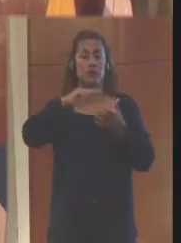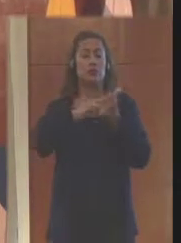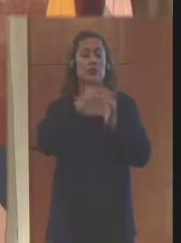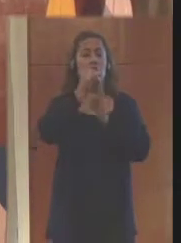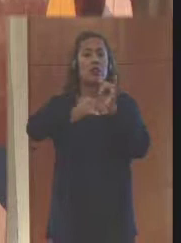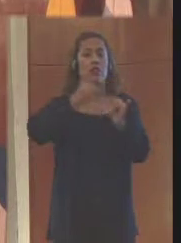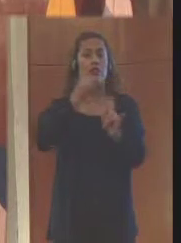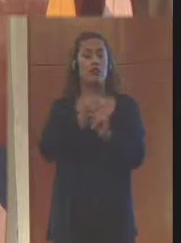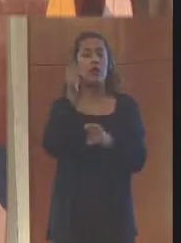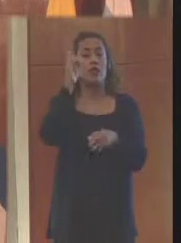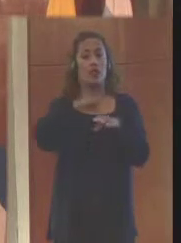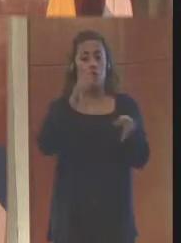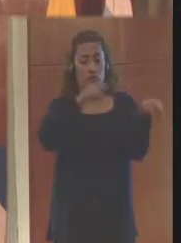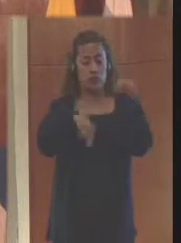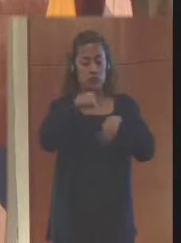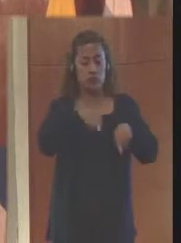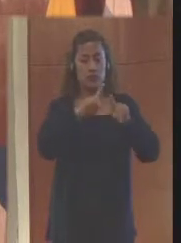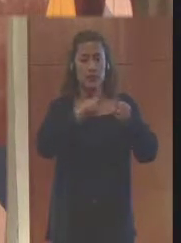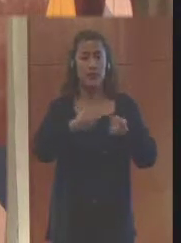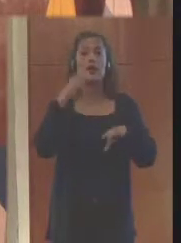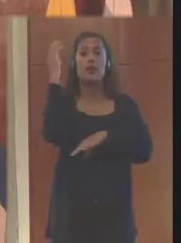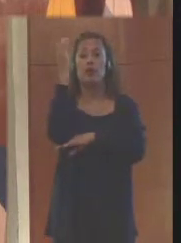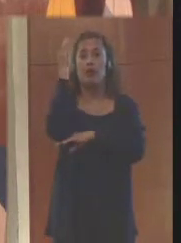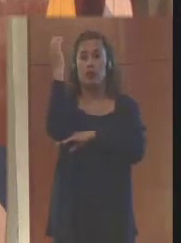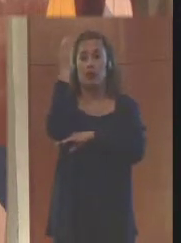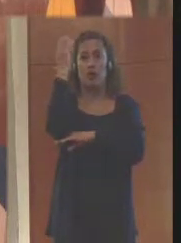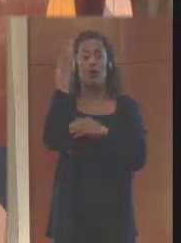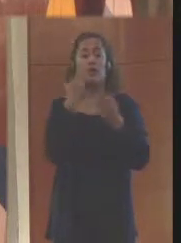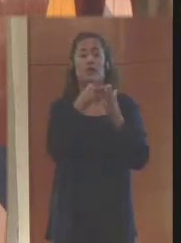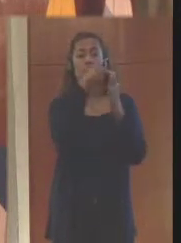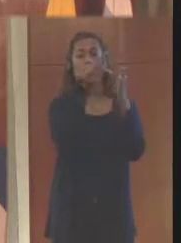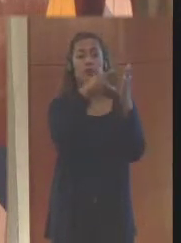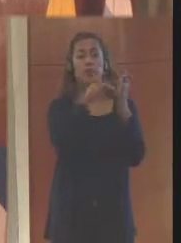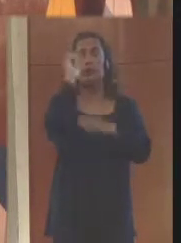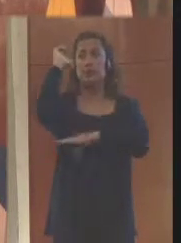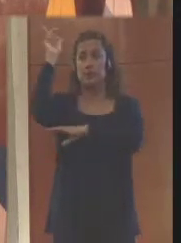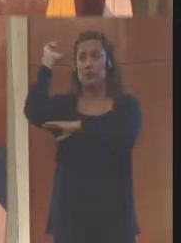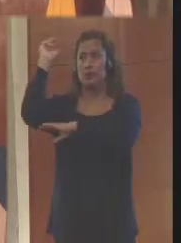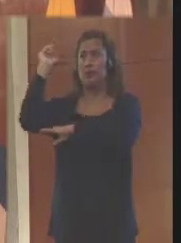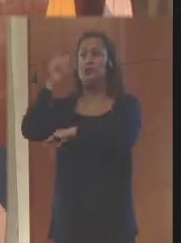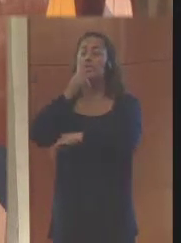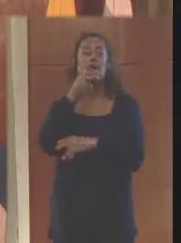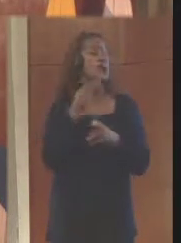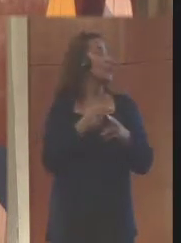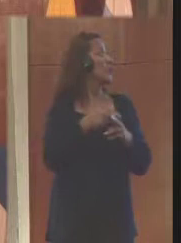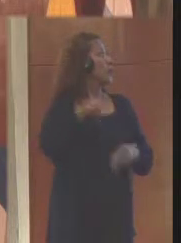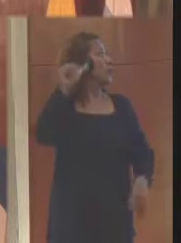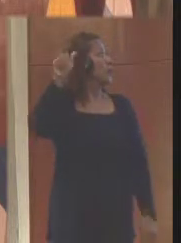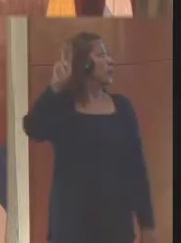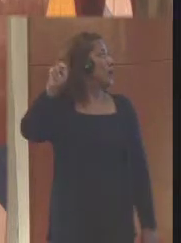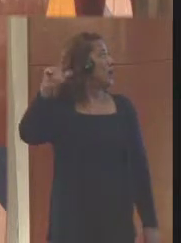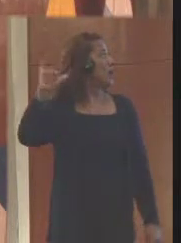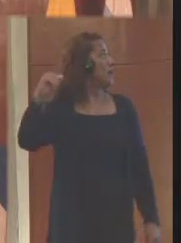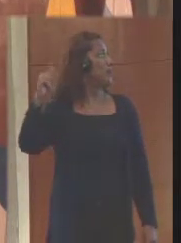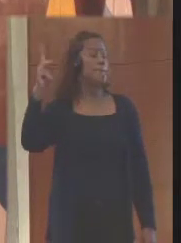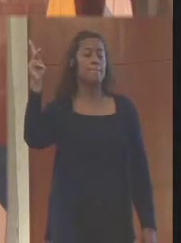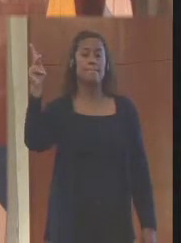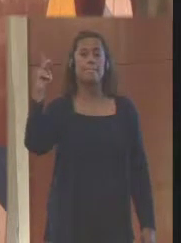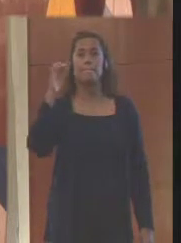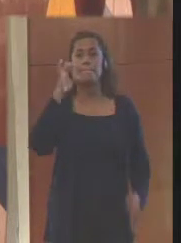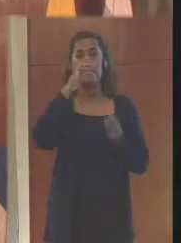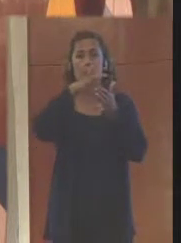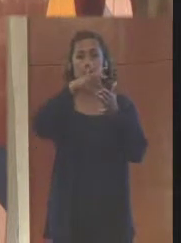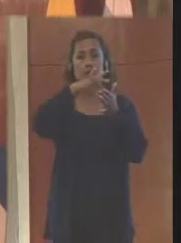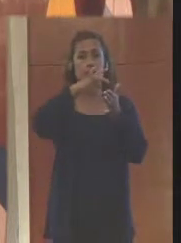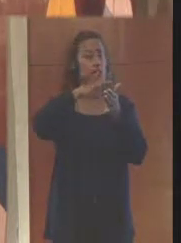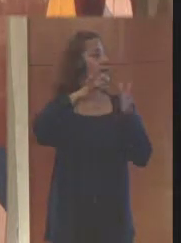es nuestro ente rector. Y en Colombia, el programa es liderado por la ANDI, por Acoplástico y por el Consejo Colombiano de